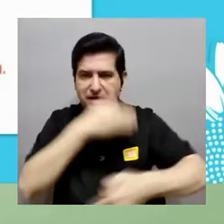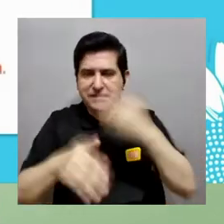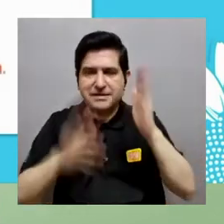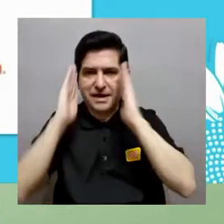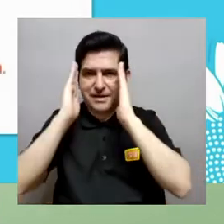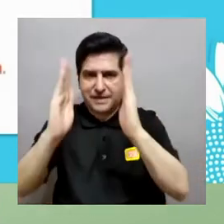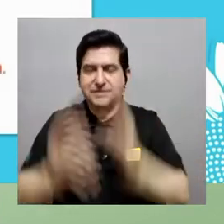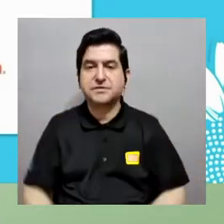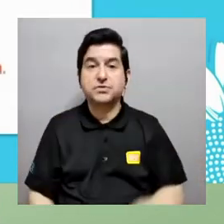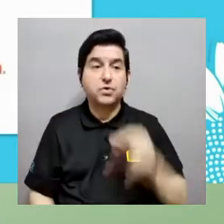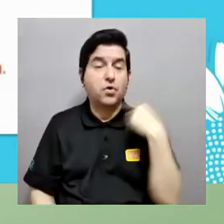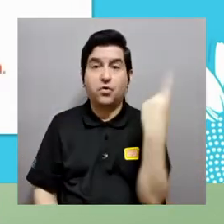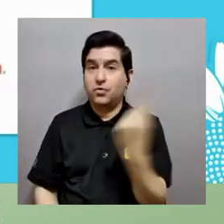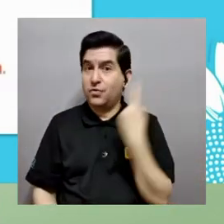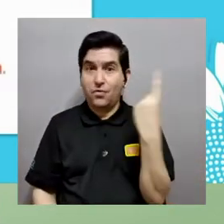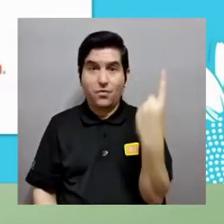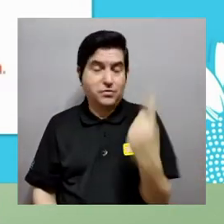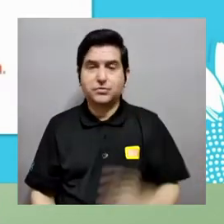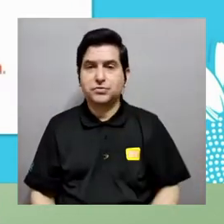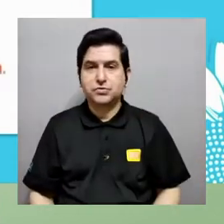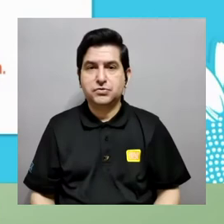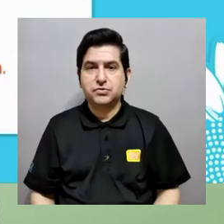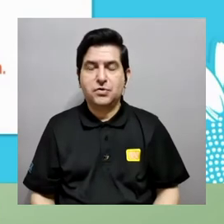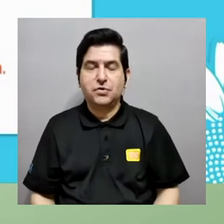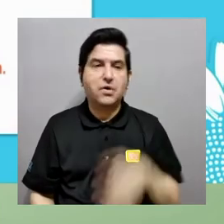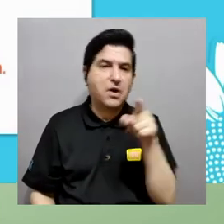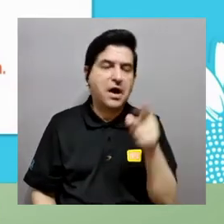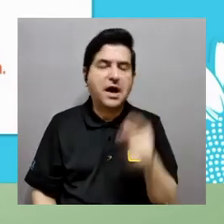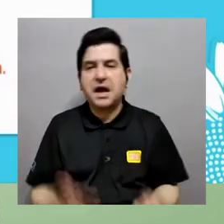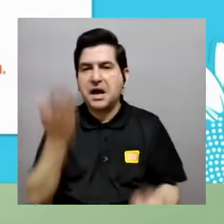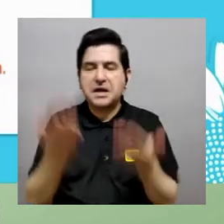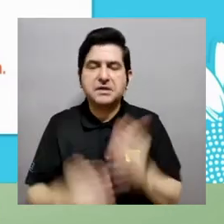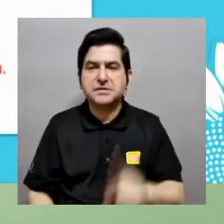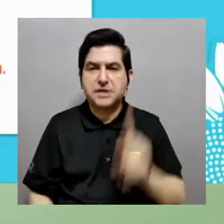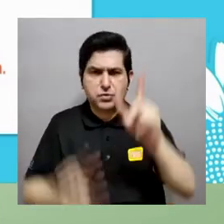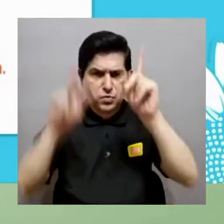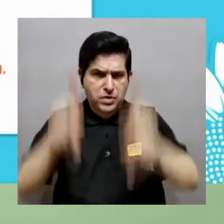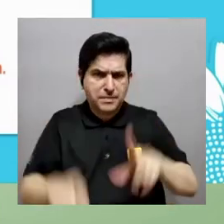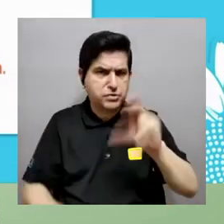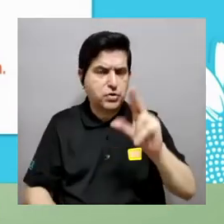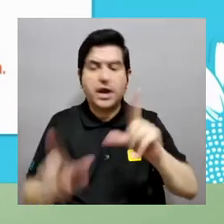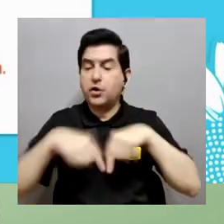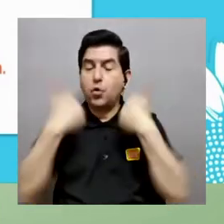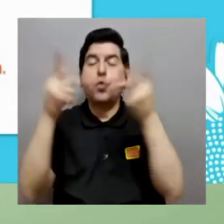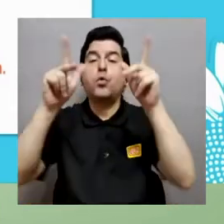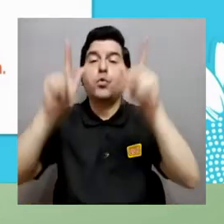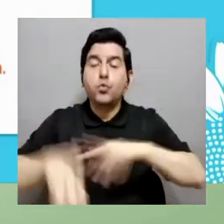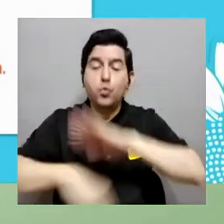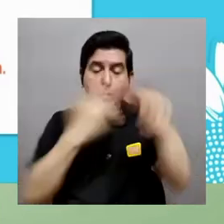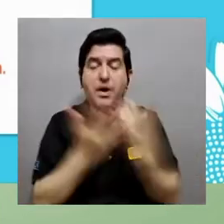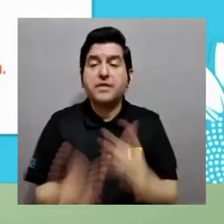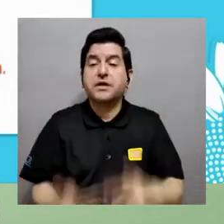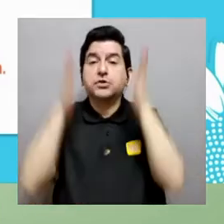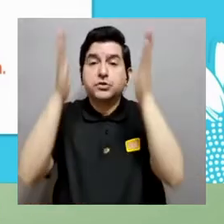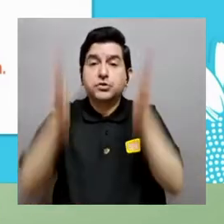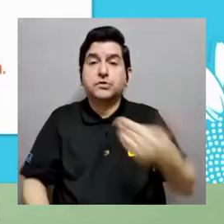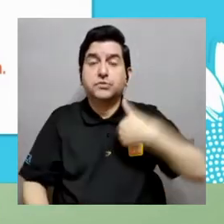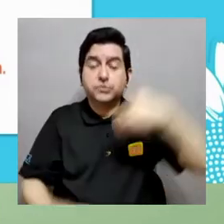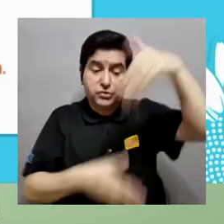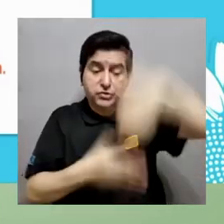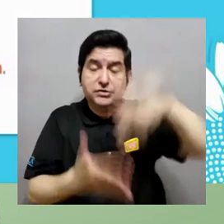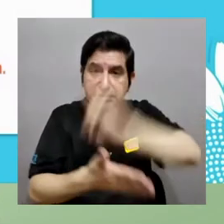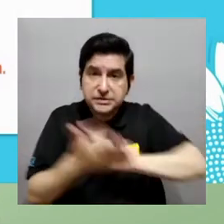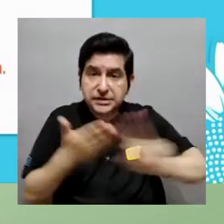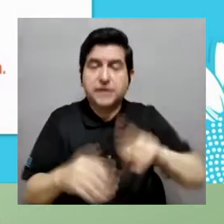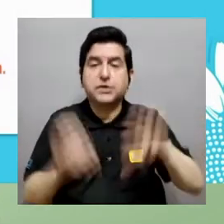vamos a tener que hacer una colaboración interdisciplinaria para su gestión y atención o sea esto no va a ser solo de Cisima o Federico Muñoz en particular